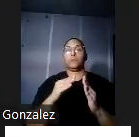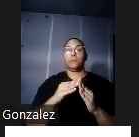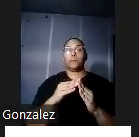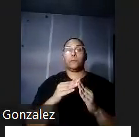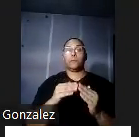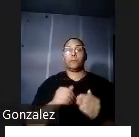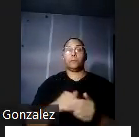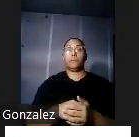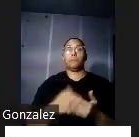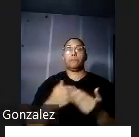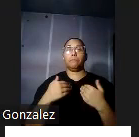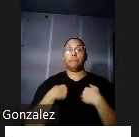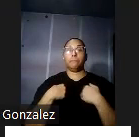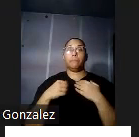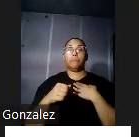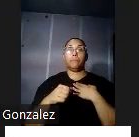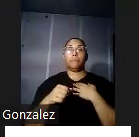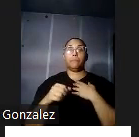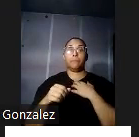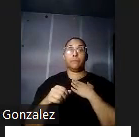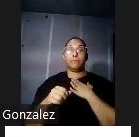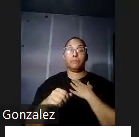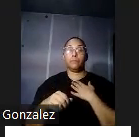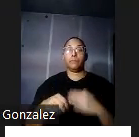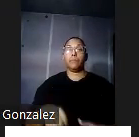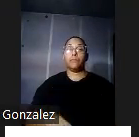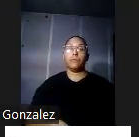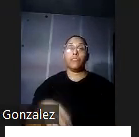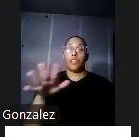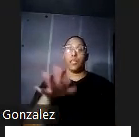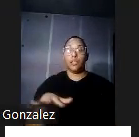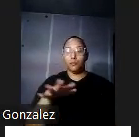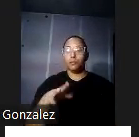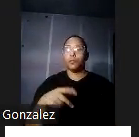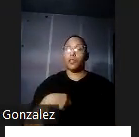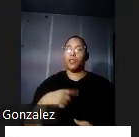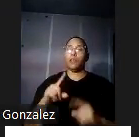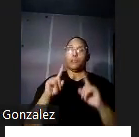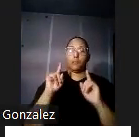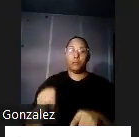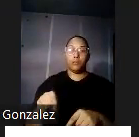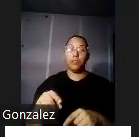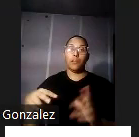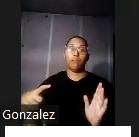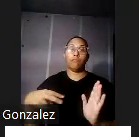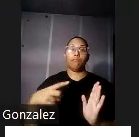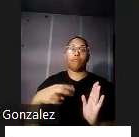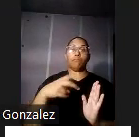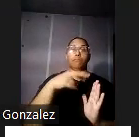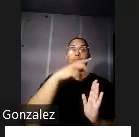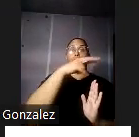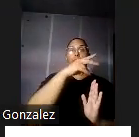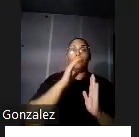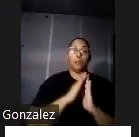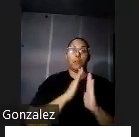y aquí tenemos otra vista de lo que sería hoy en día el área de recepción el ático las escaleras que suben al ático y al fondo del pasillo del ático